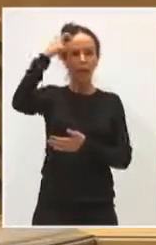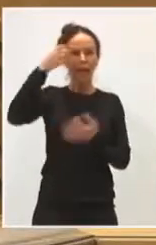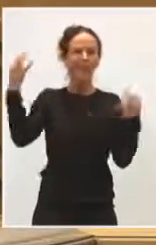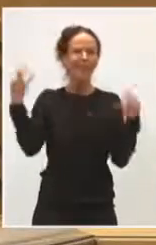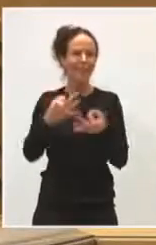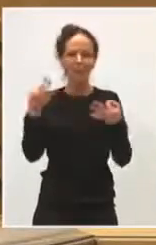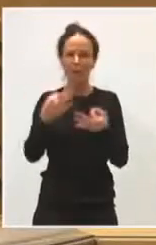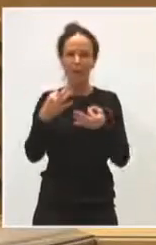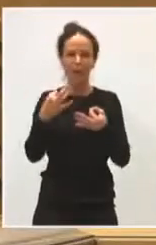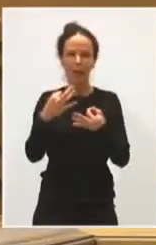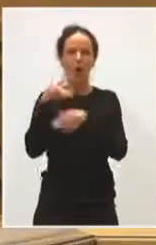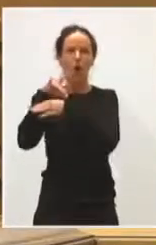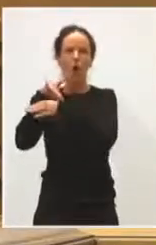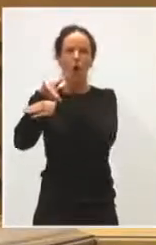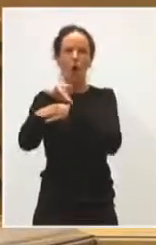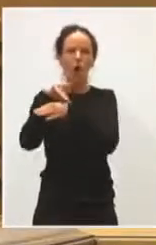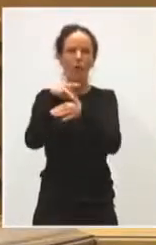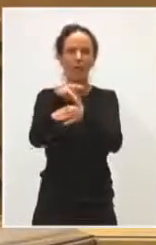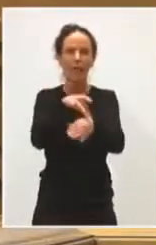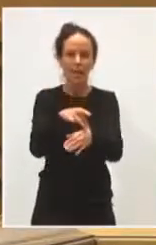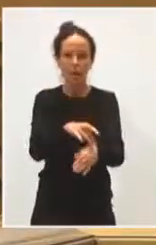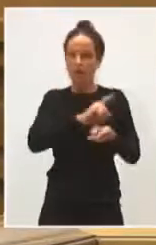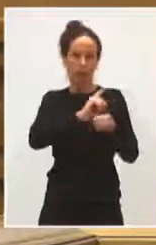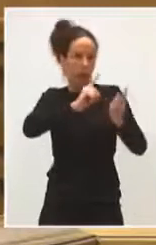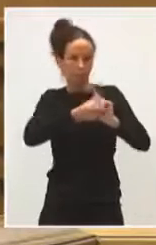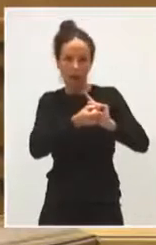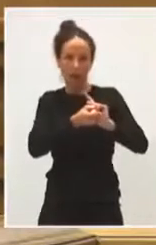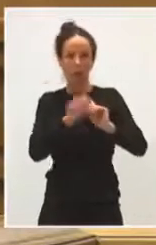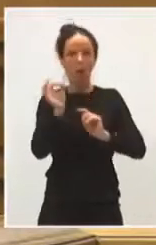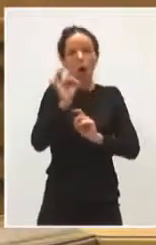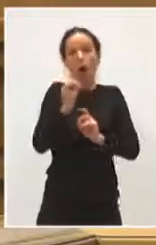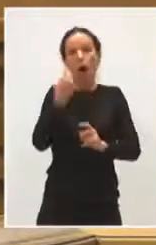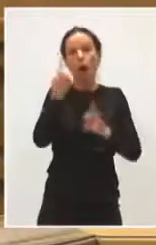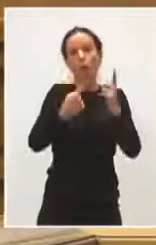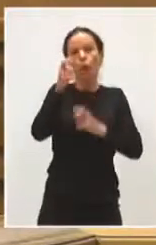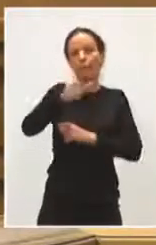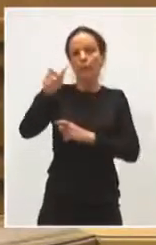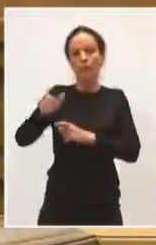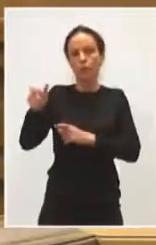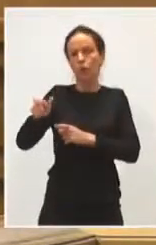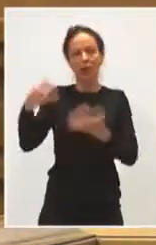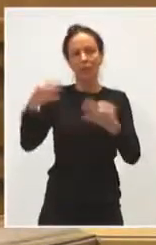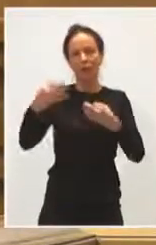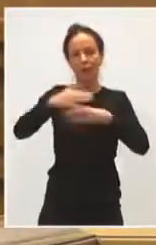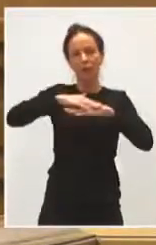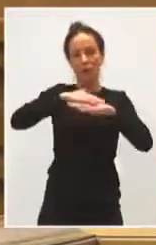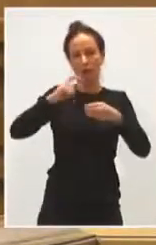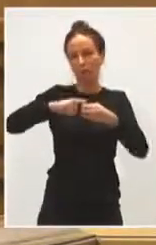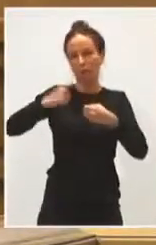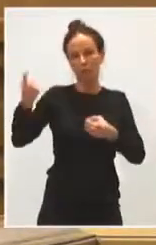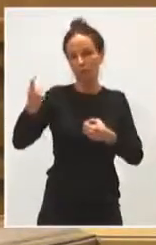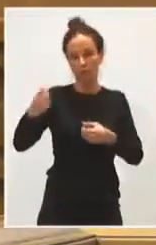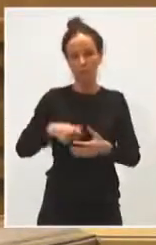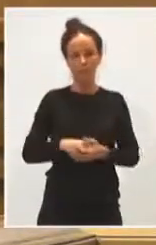personalizado para los desempleados. No está en condiciones de acceder a ese gobierno. Lo cierto y verdad